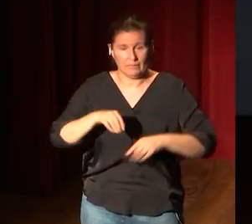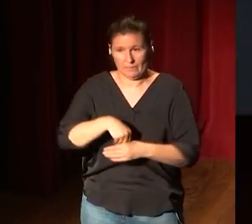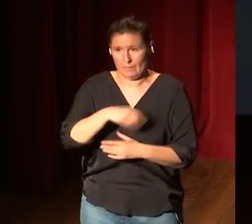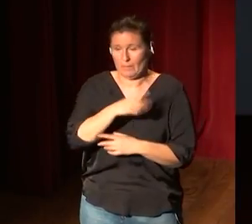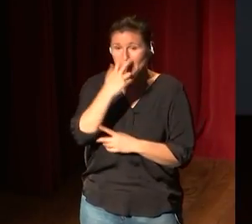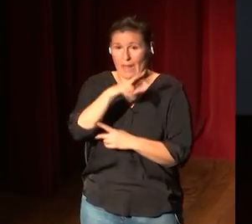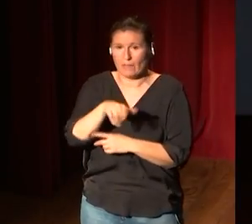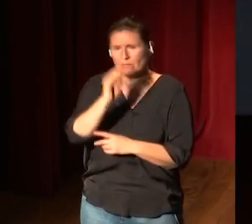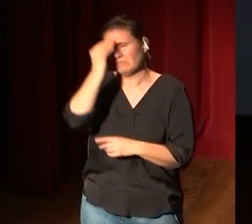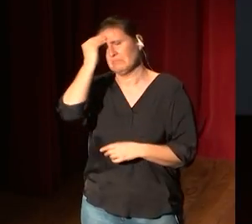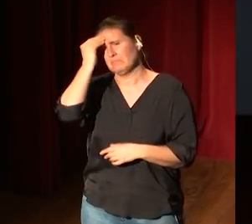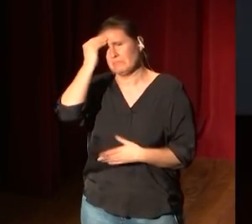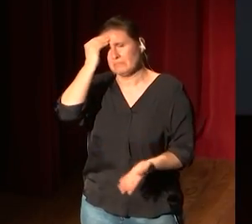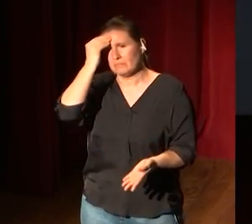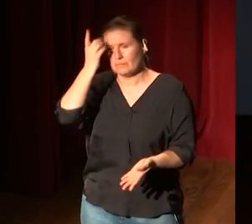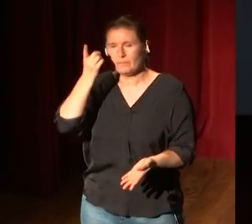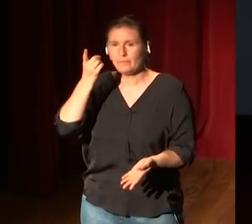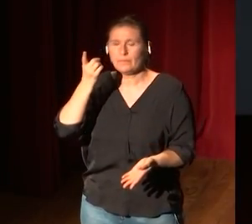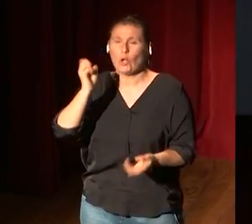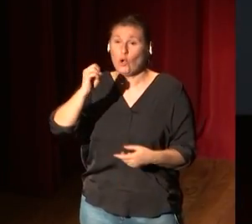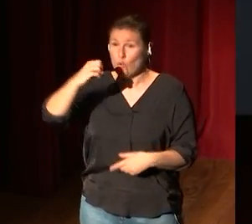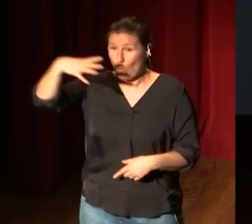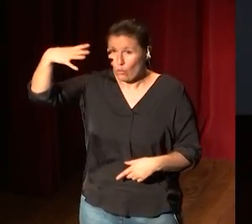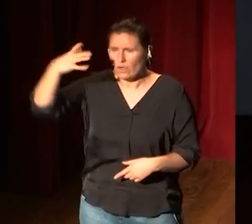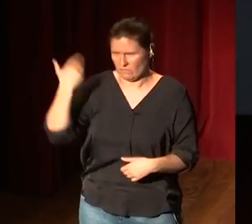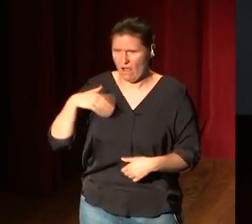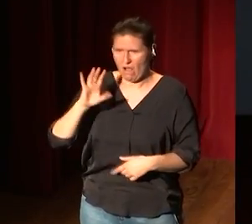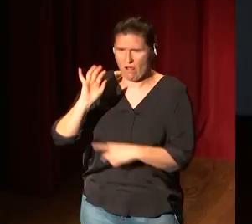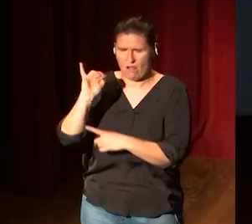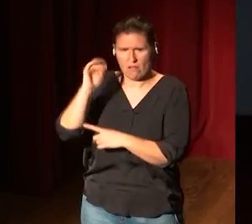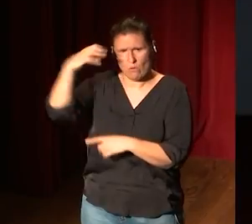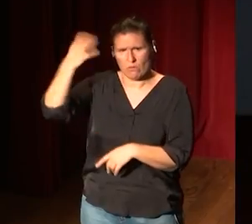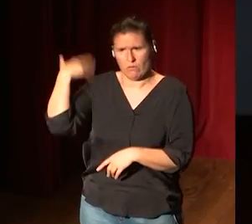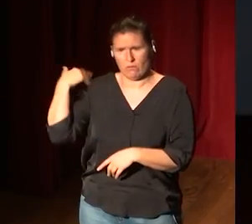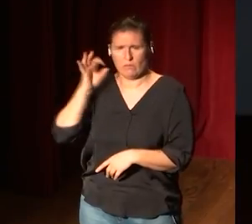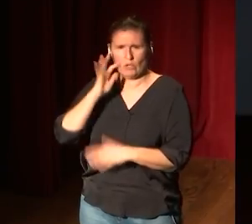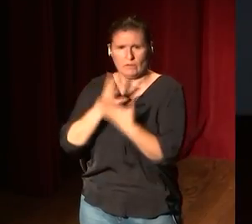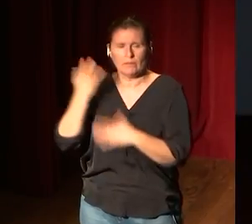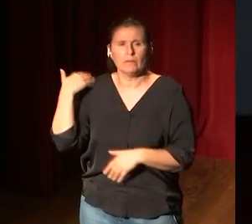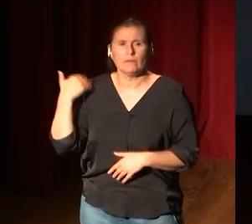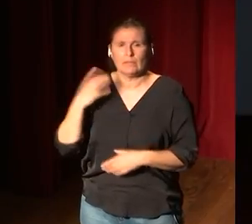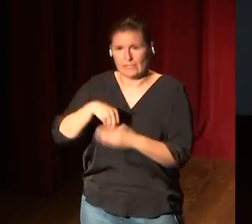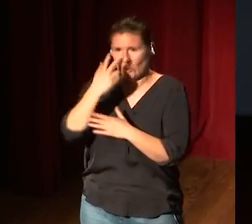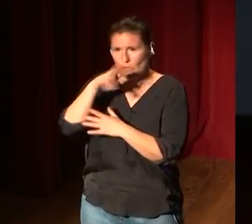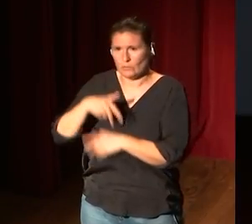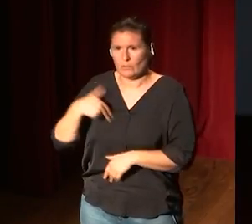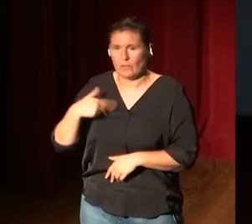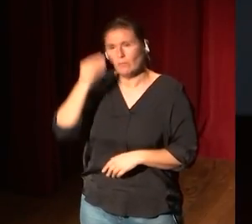pensara en cómo iluminar con luz y ya había luz el museo del Prado